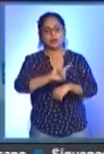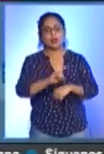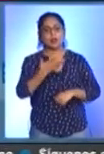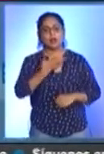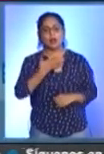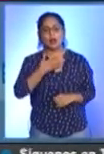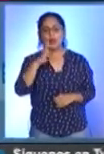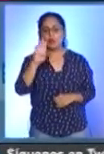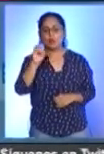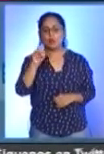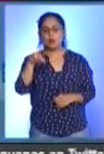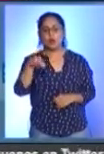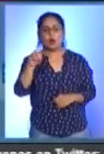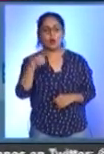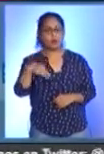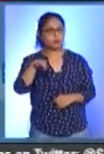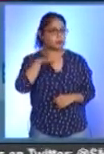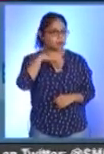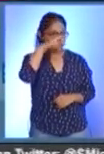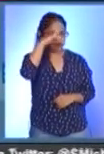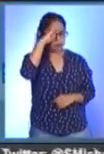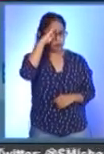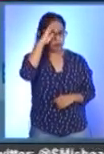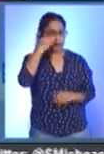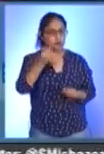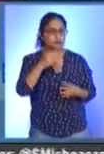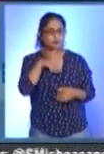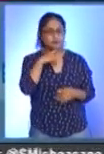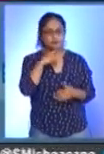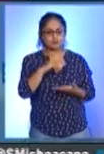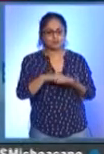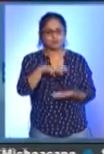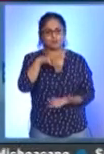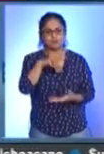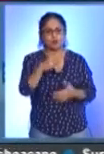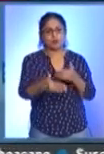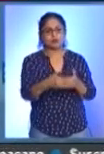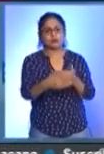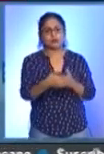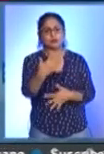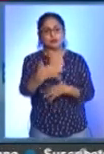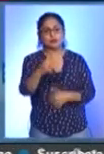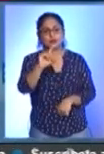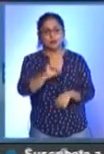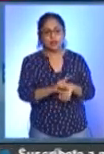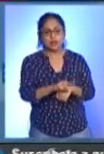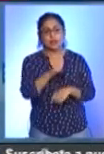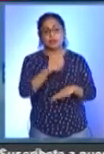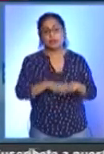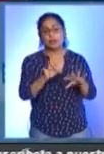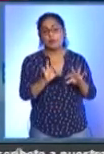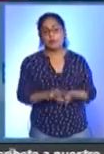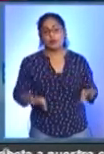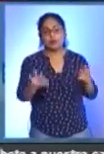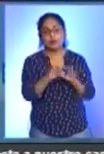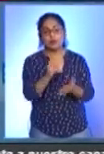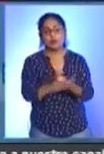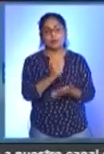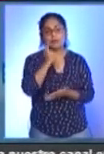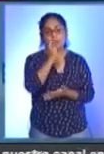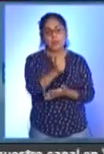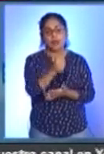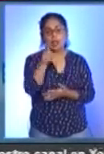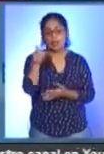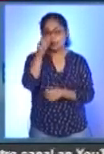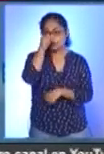bono muy oneroso, que se llama Compensación Nacional Única. La siguiente quincena es una presión de gasto importante. El secretario de